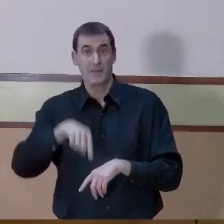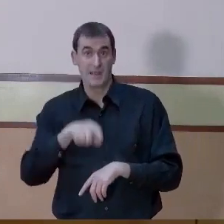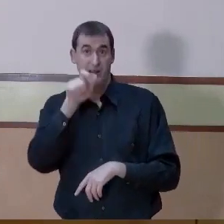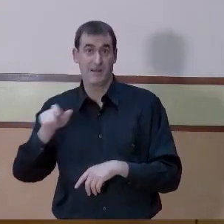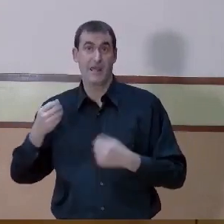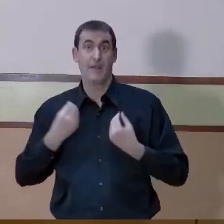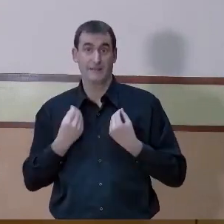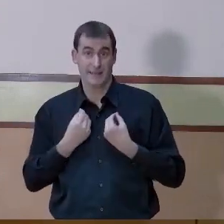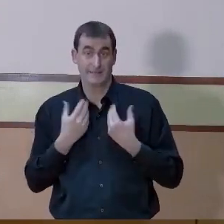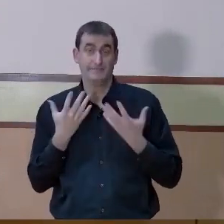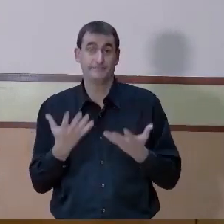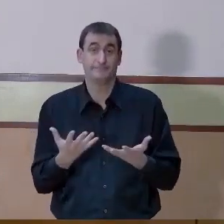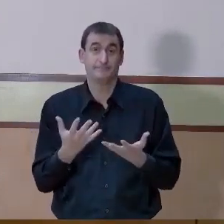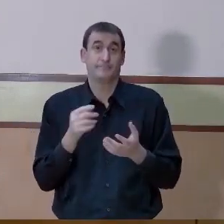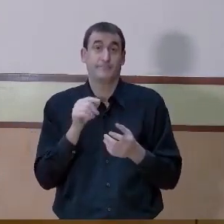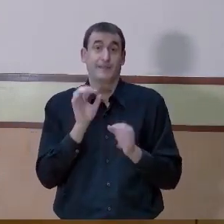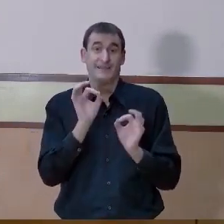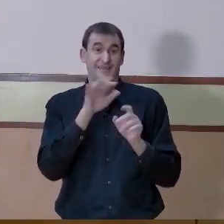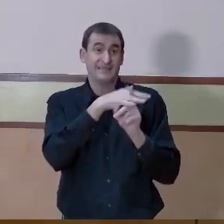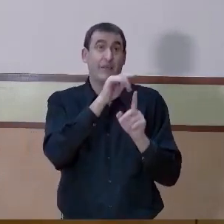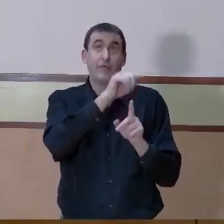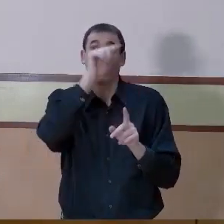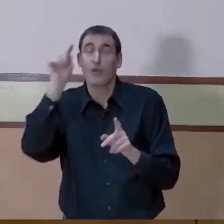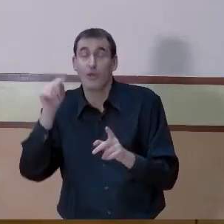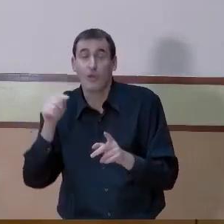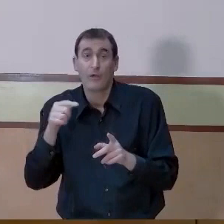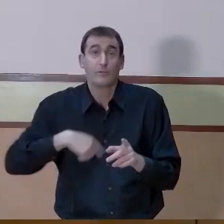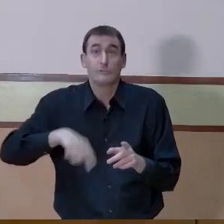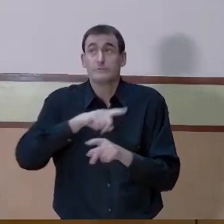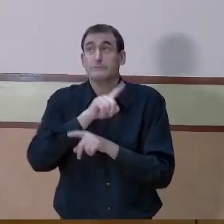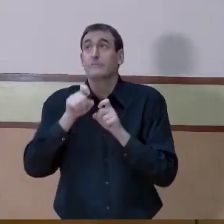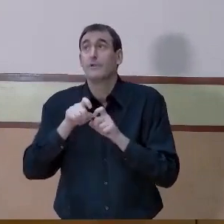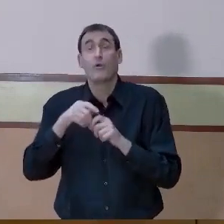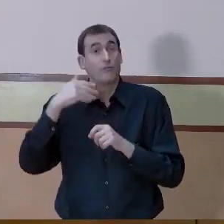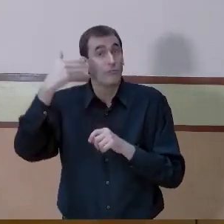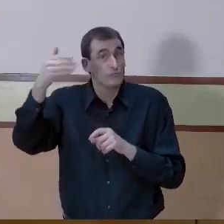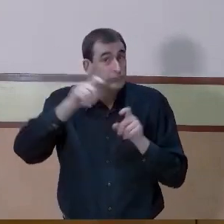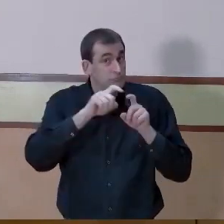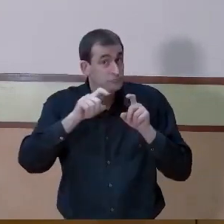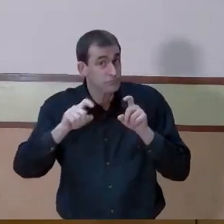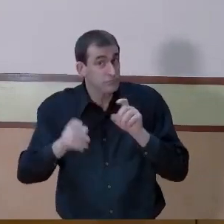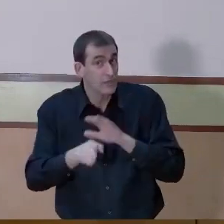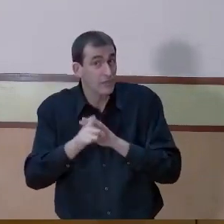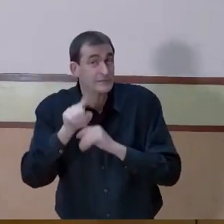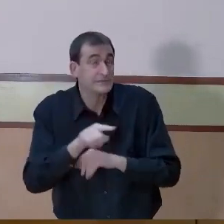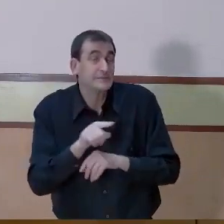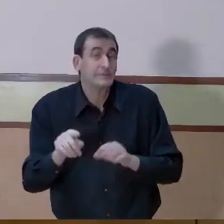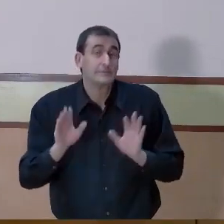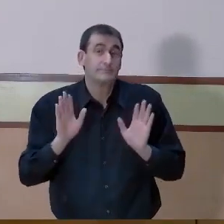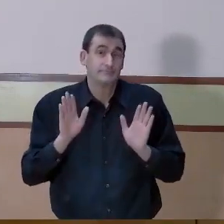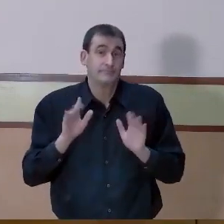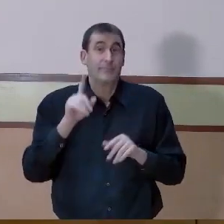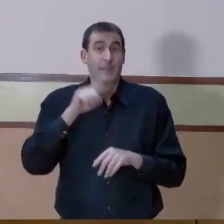tanto, desde este punto de vista, nos preguntamos cuánto va a durar y también aquí tendremos que estar expectantes